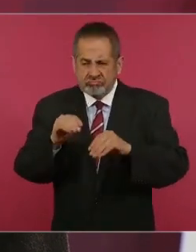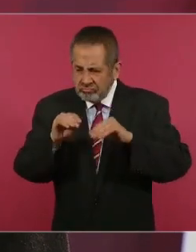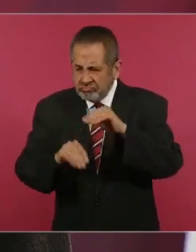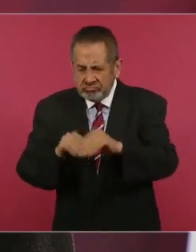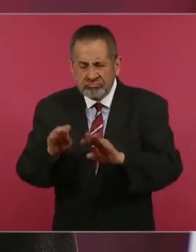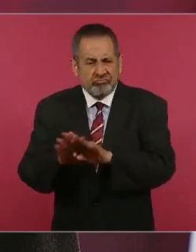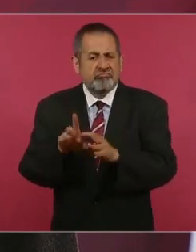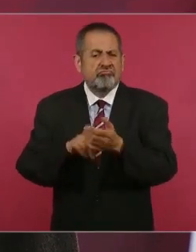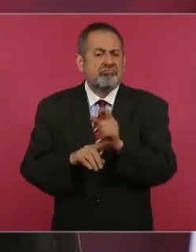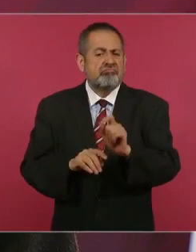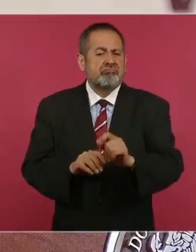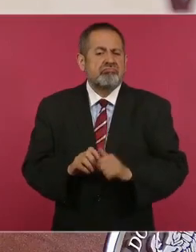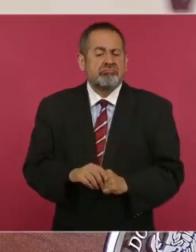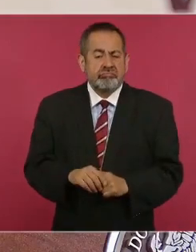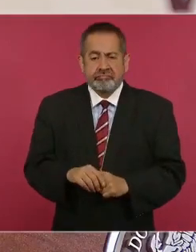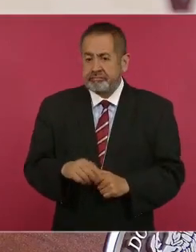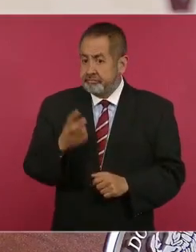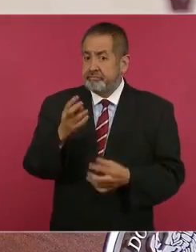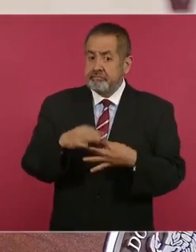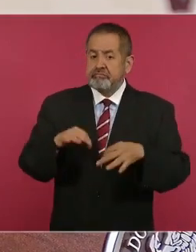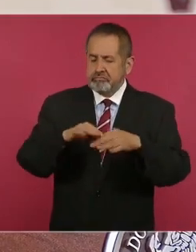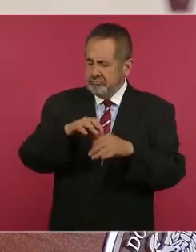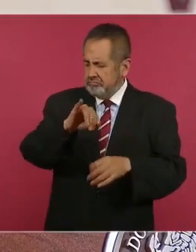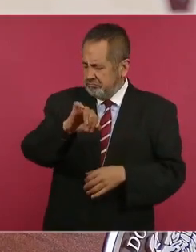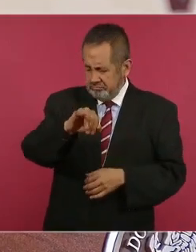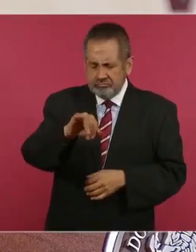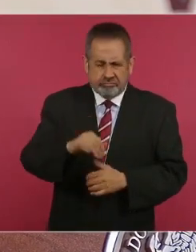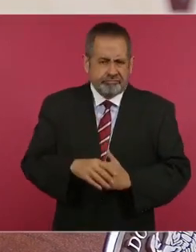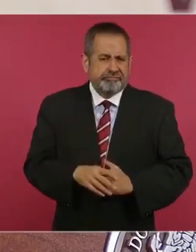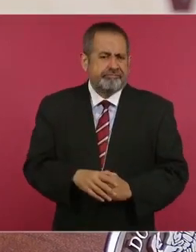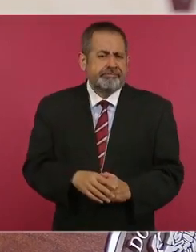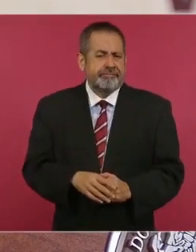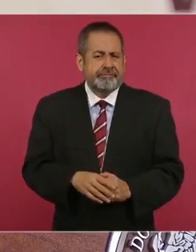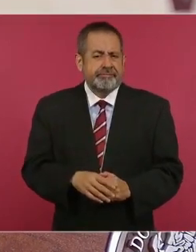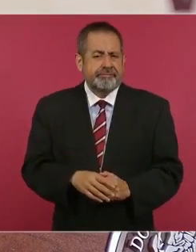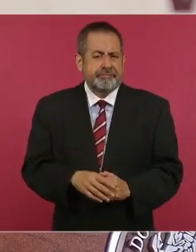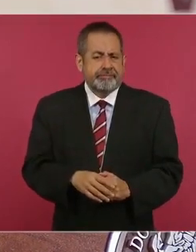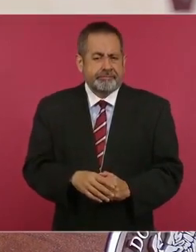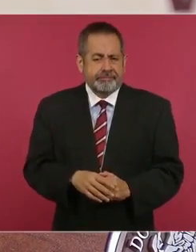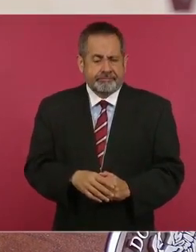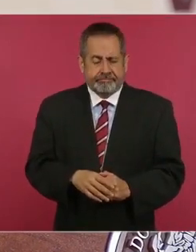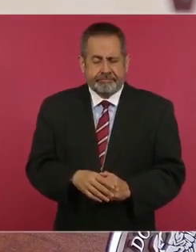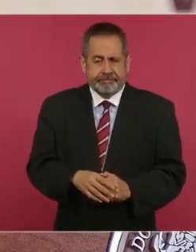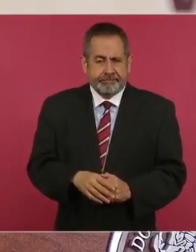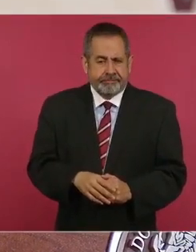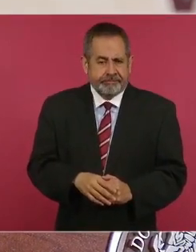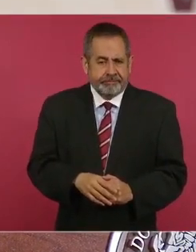Es importante decir, en lo general,